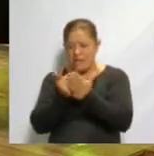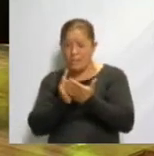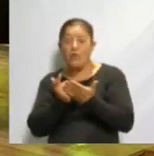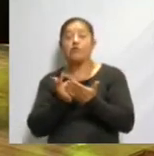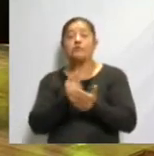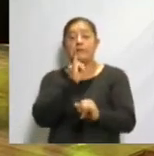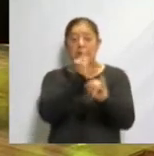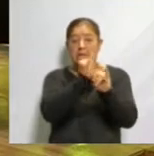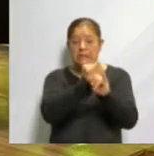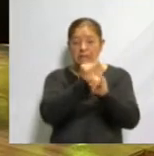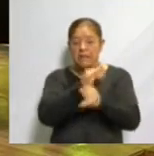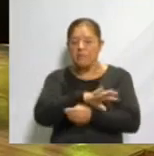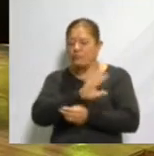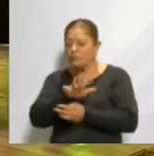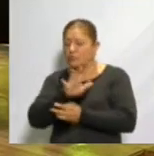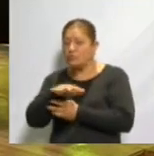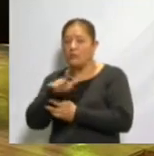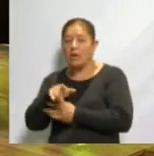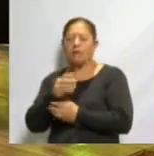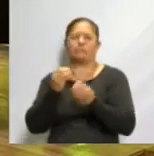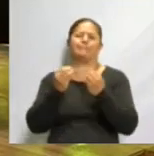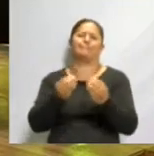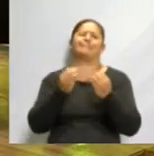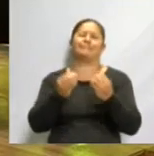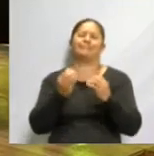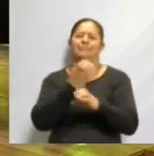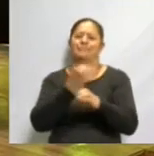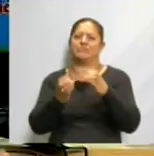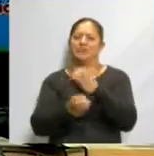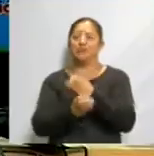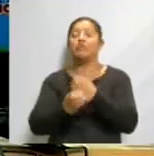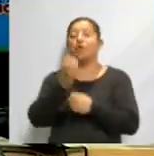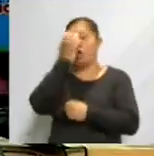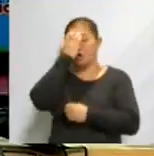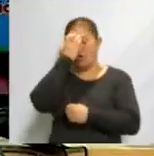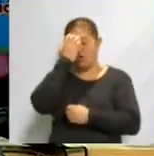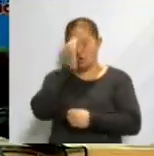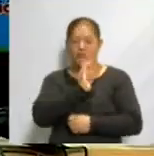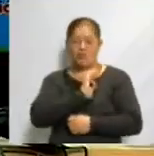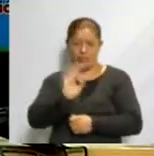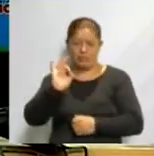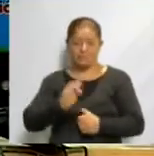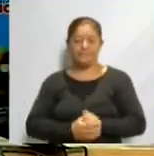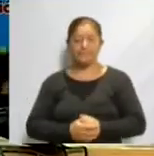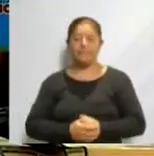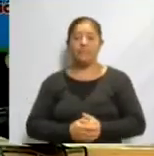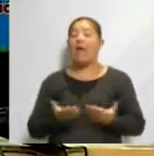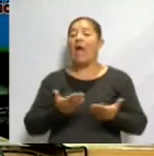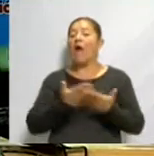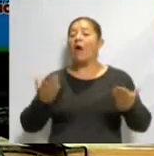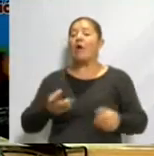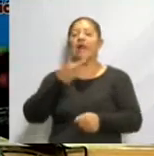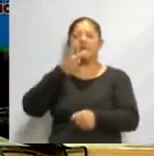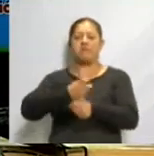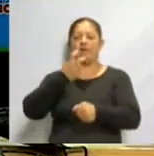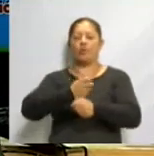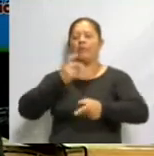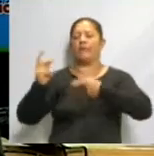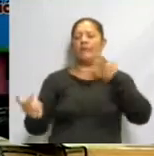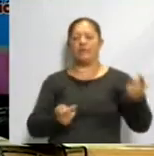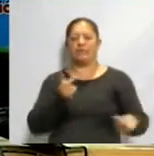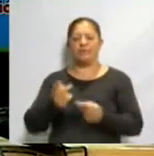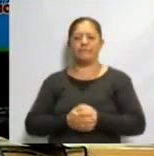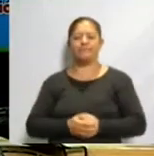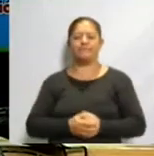internet. Hay muchas cosas muy, muy interesantes que podemos conocer. Pero, ¿qué les parece si pasamos a nuestra segunda ronda? Perfecto.